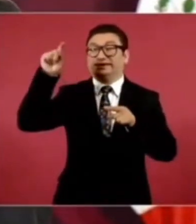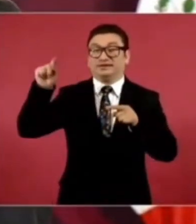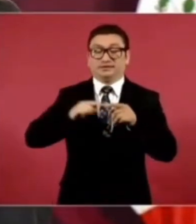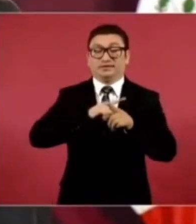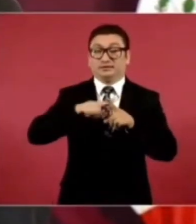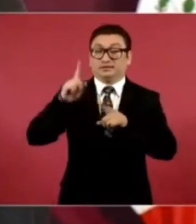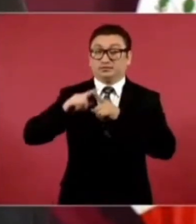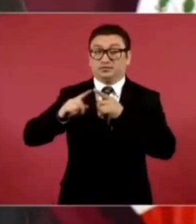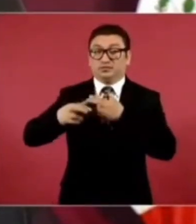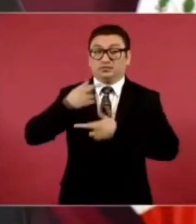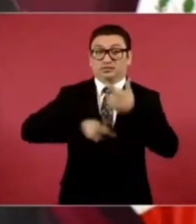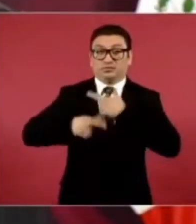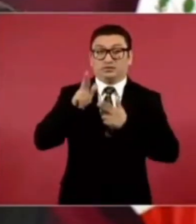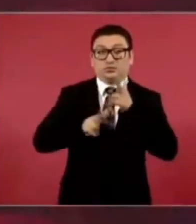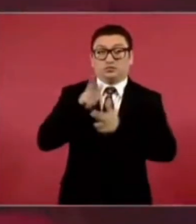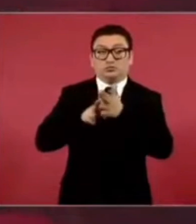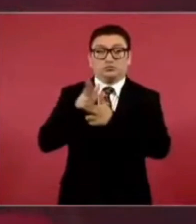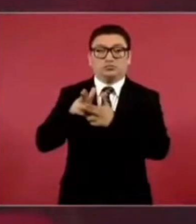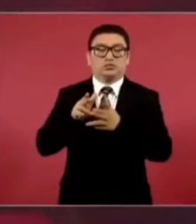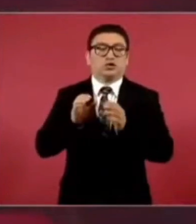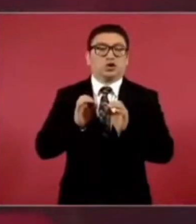o no los quitaron